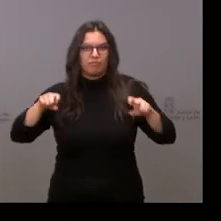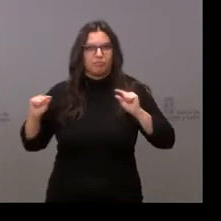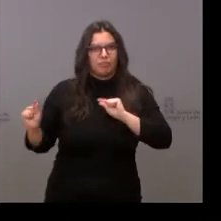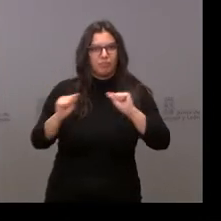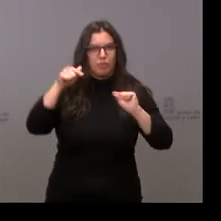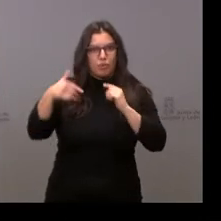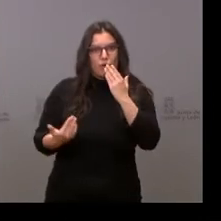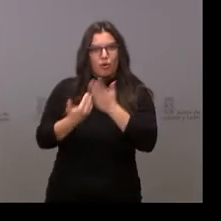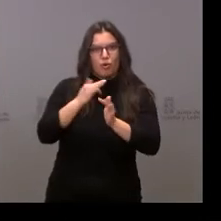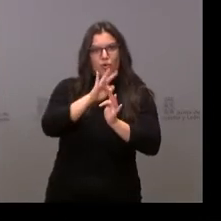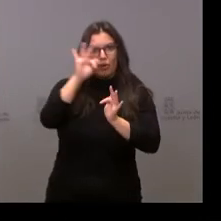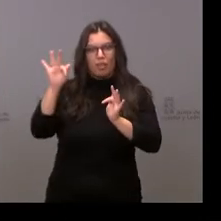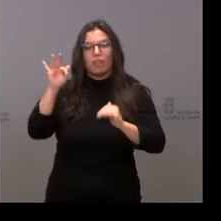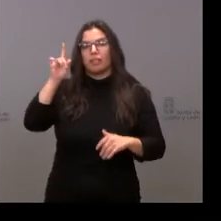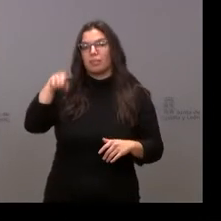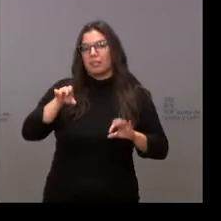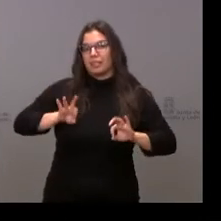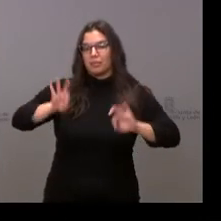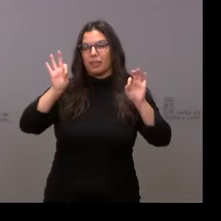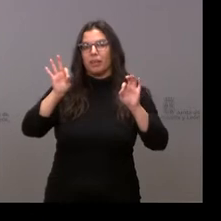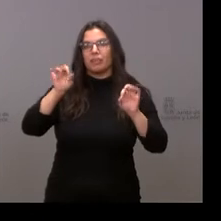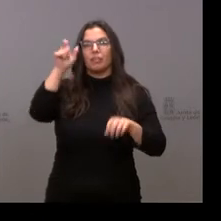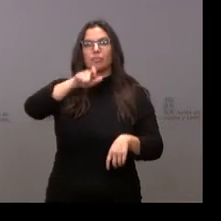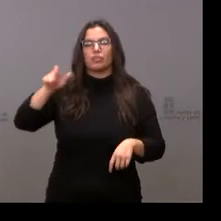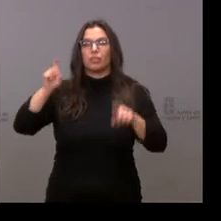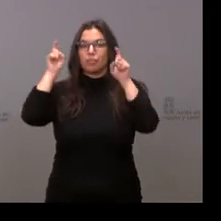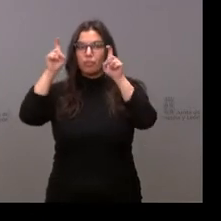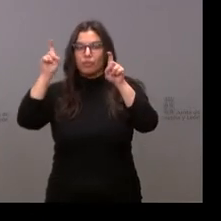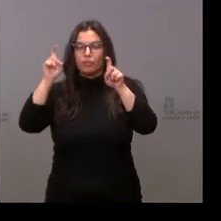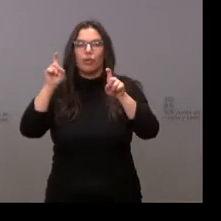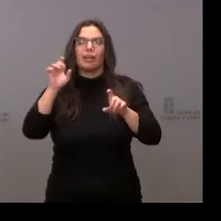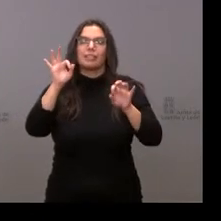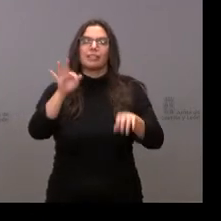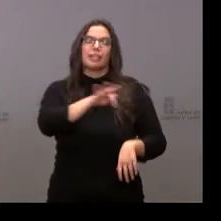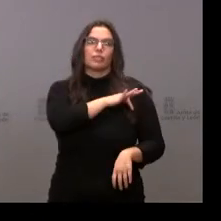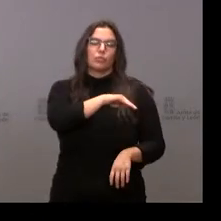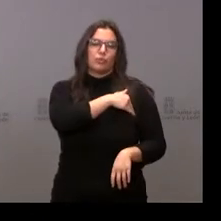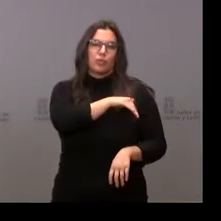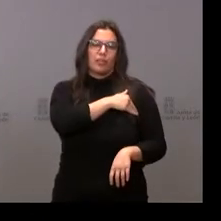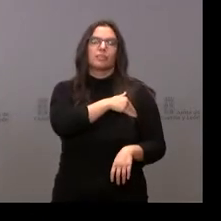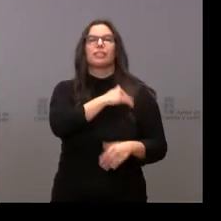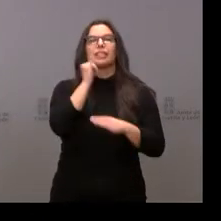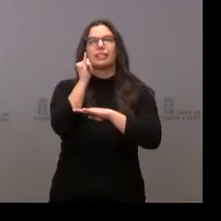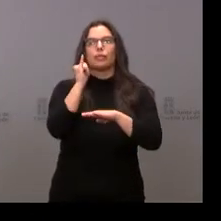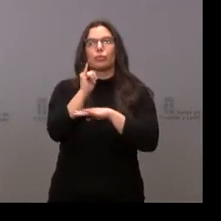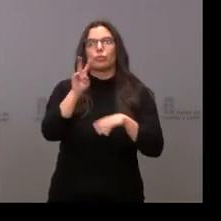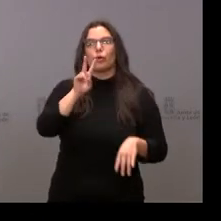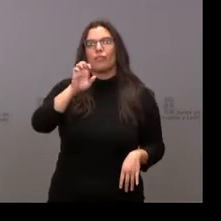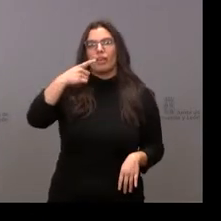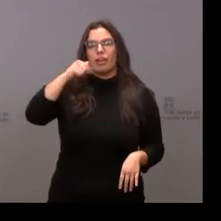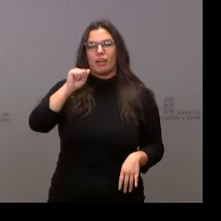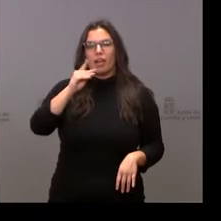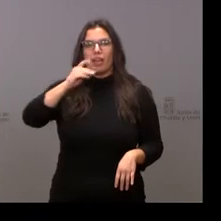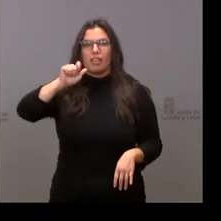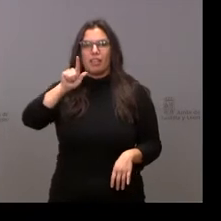y muy especialmente a los profesores y estudiantes del Instituto Vega del Prado, que nos acompañan esta mañana hoy